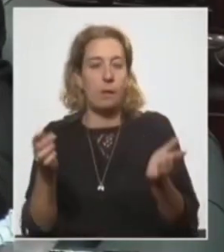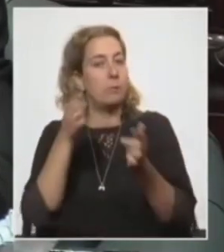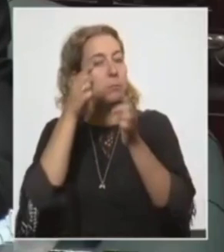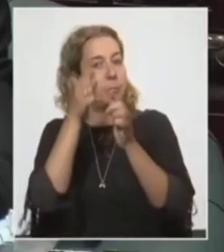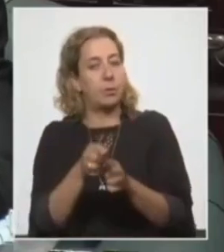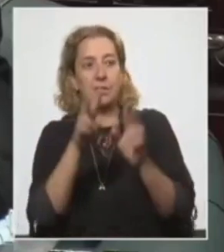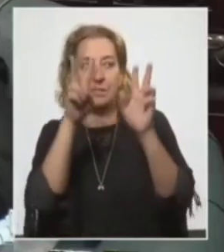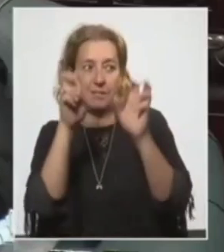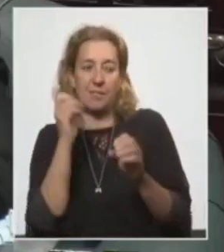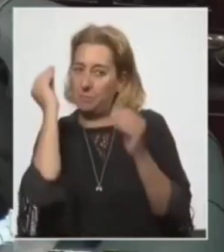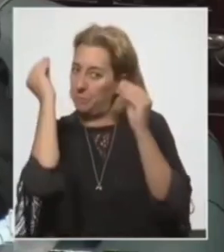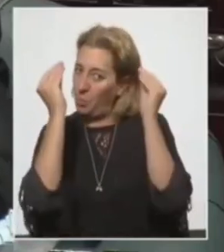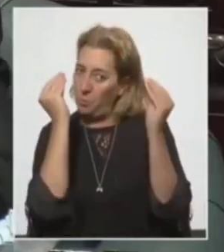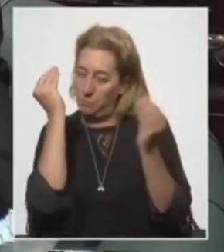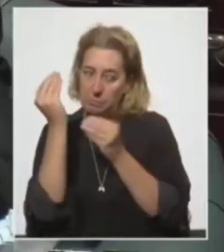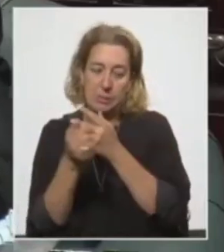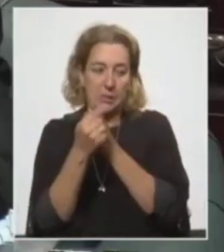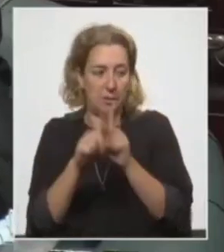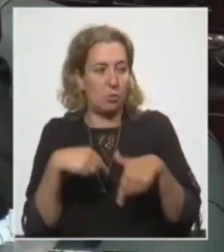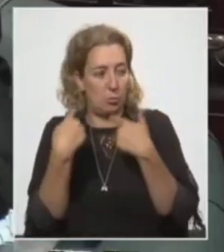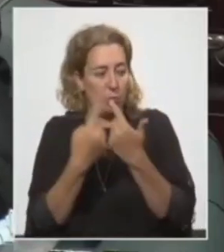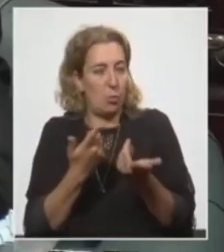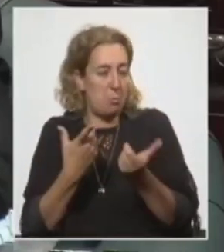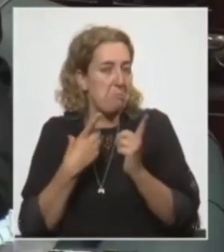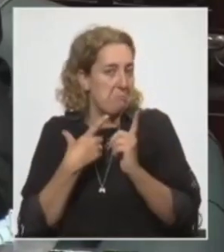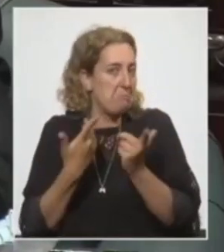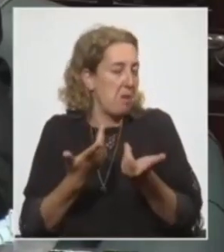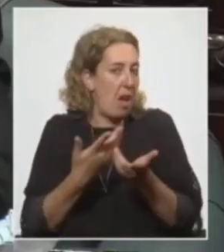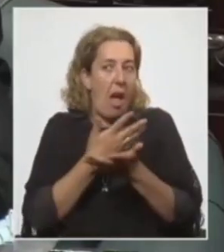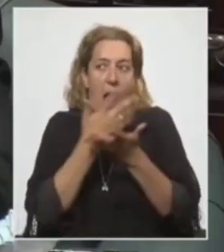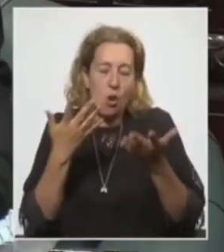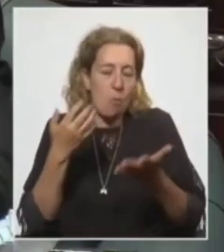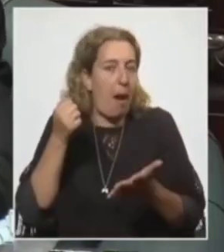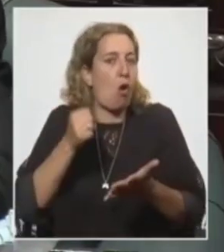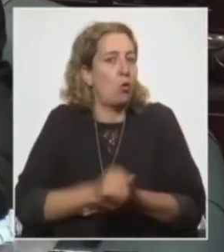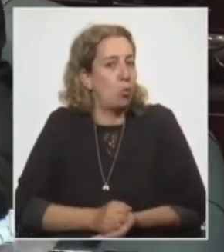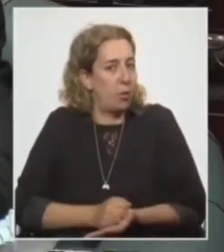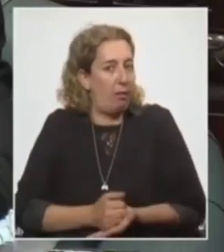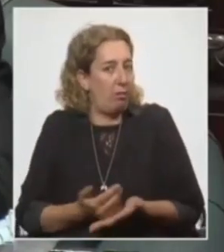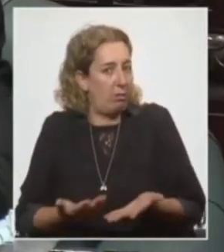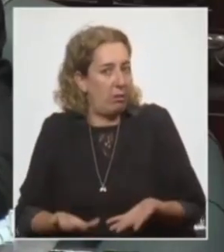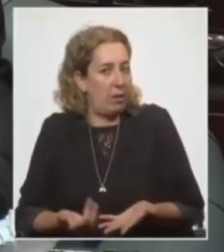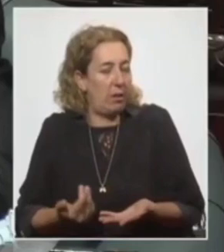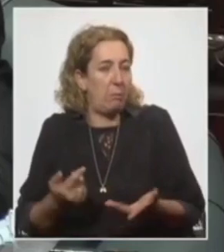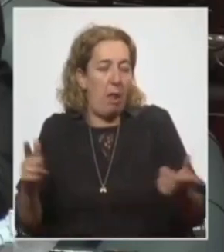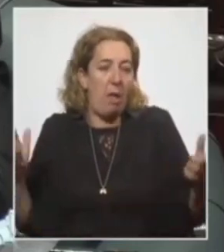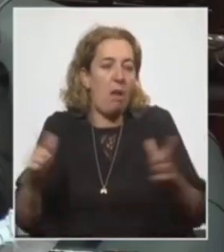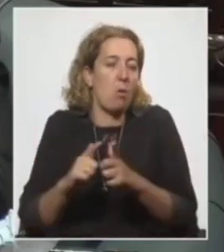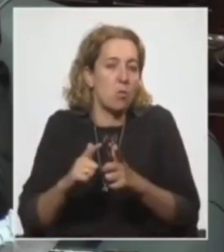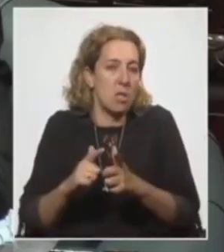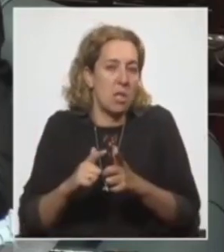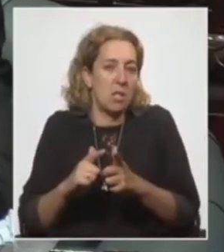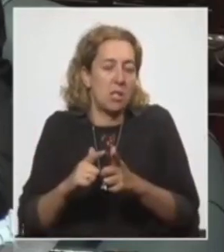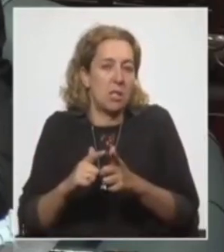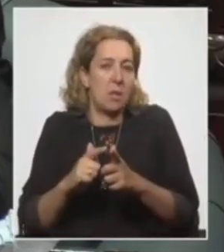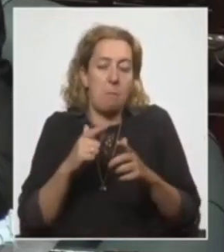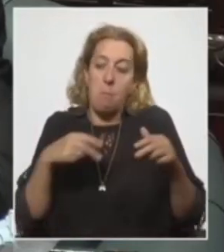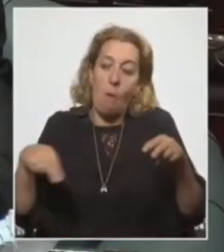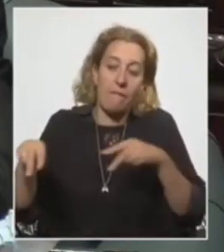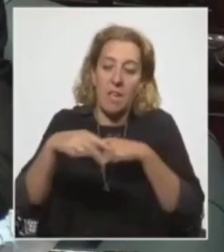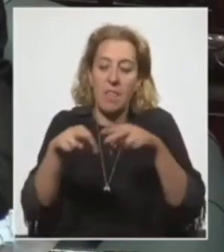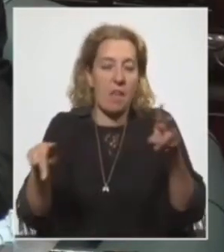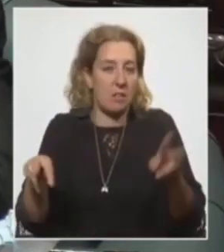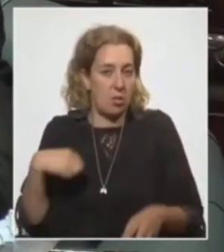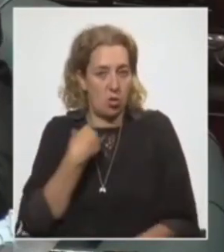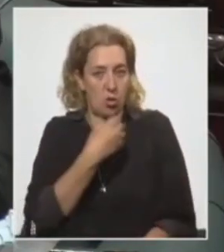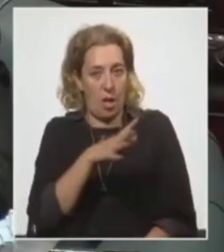ese panorama preocupante es que nosotros esperábamos también medidas más contundentes en cuanto a reducir la movilidad social.